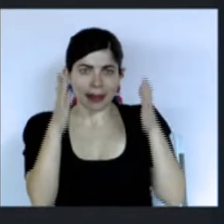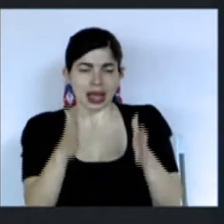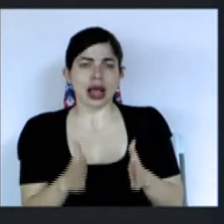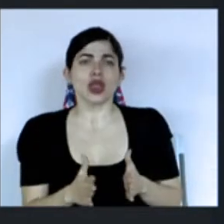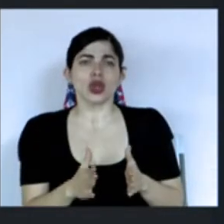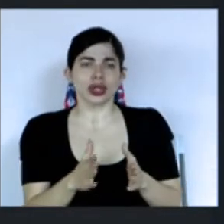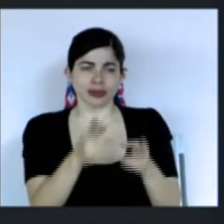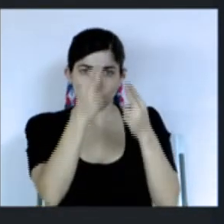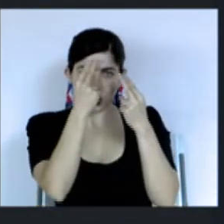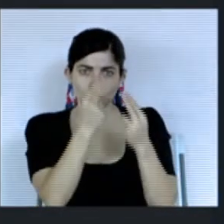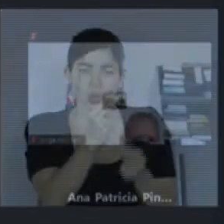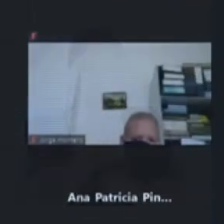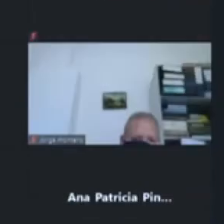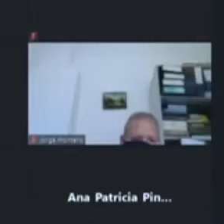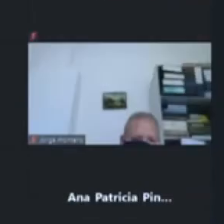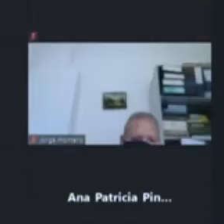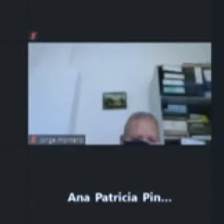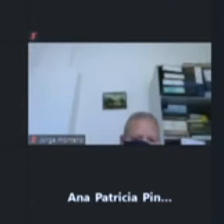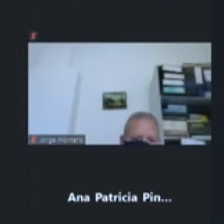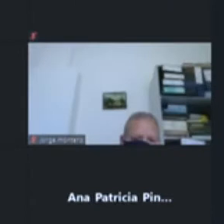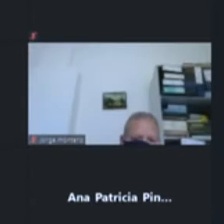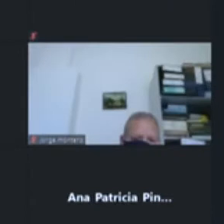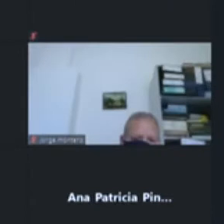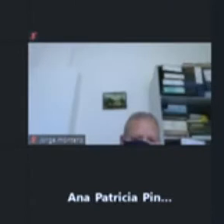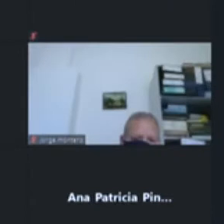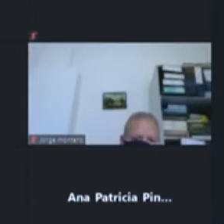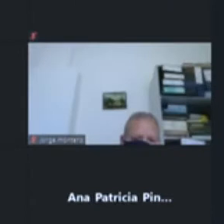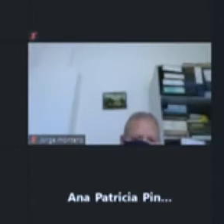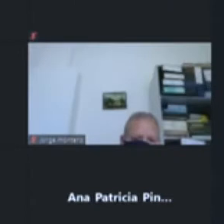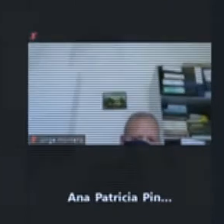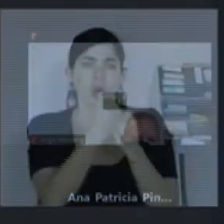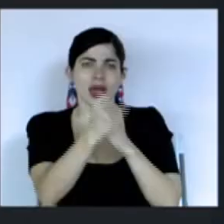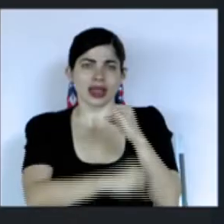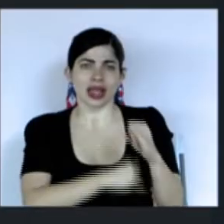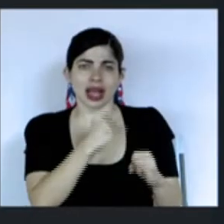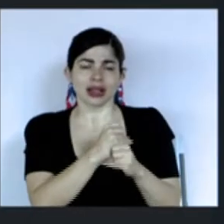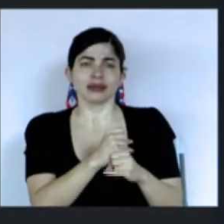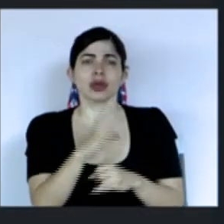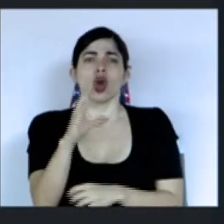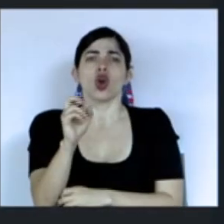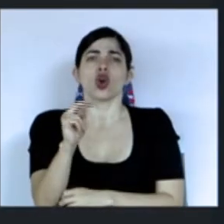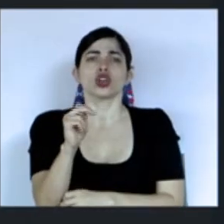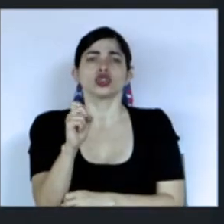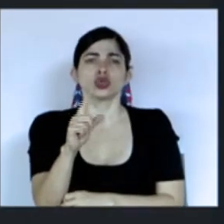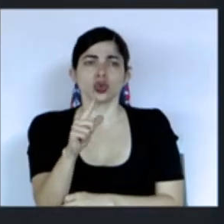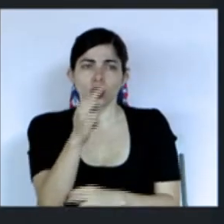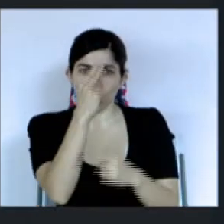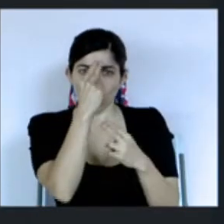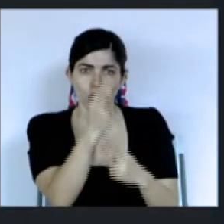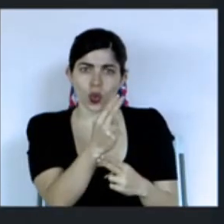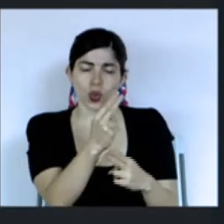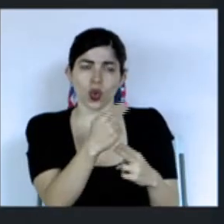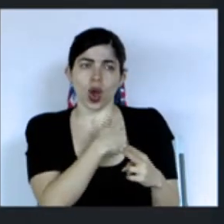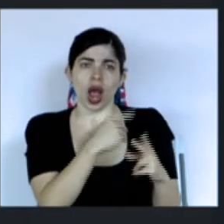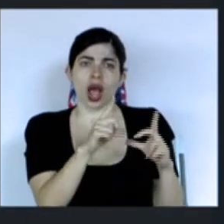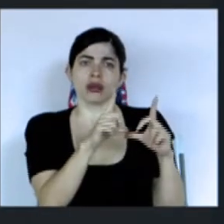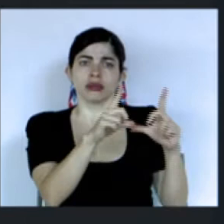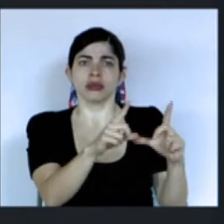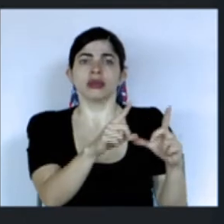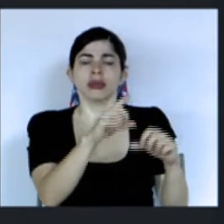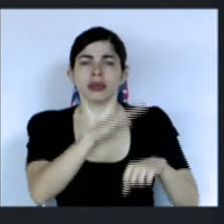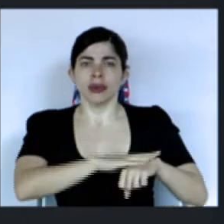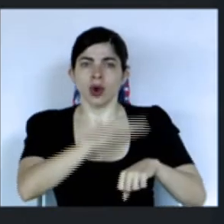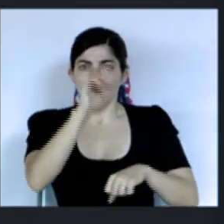honorables jefes de misión y jefes de organismos internacionales cónsules honorarios acreditados ante el